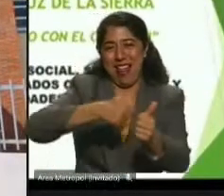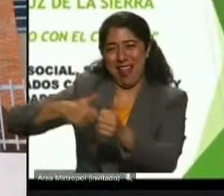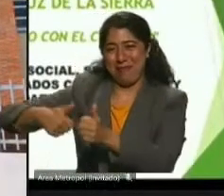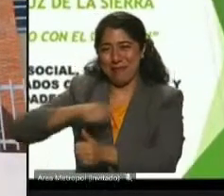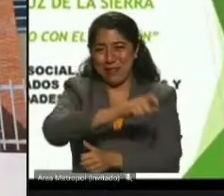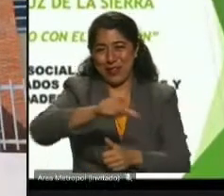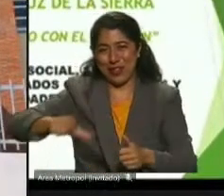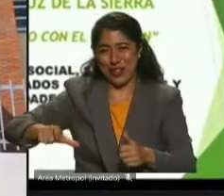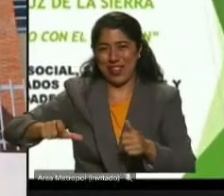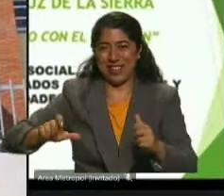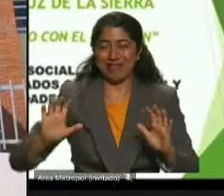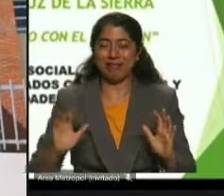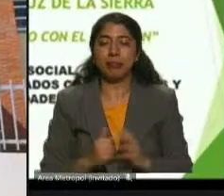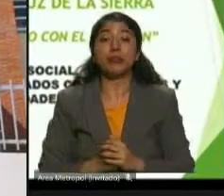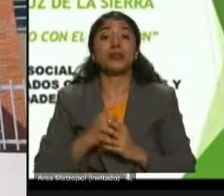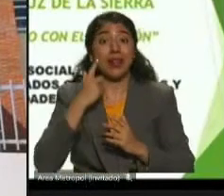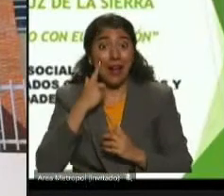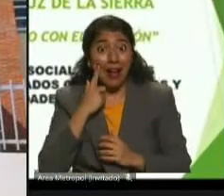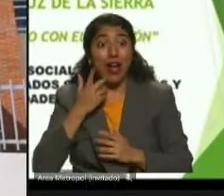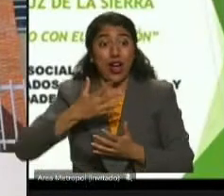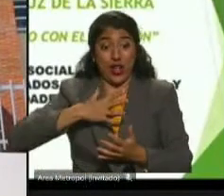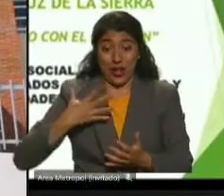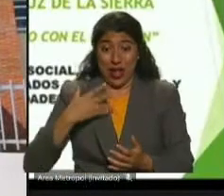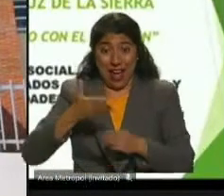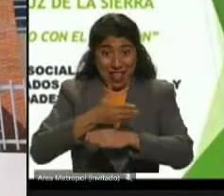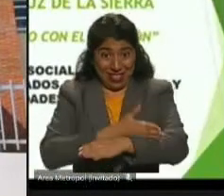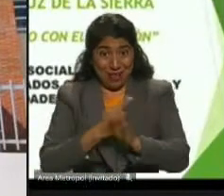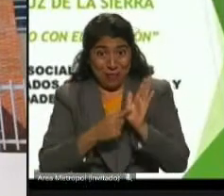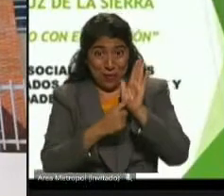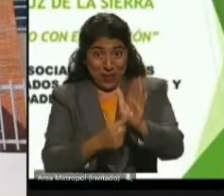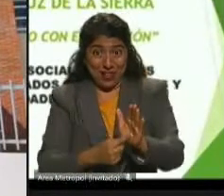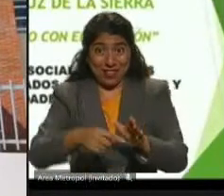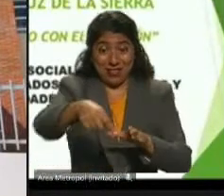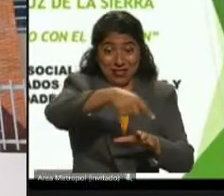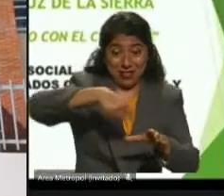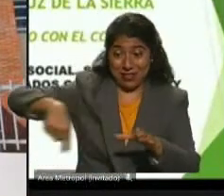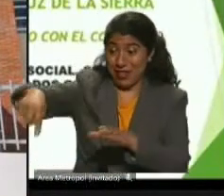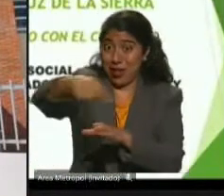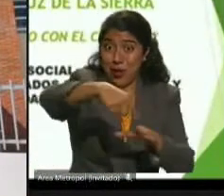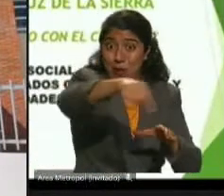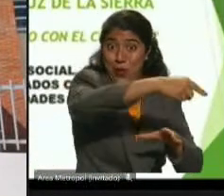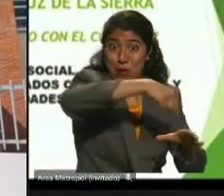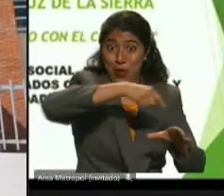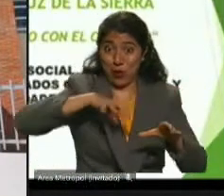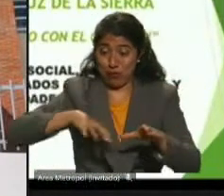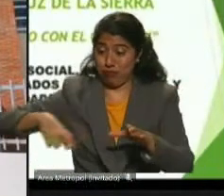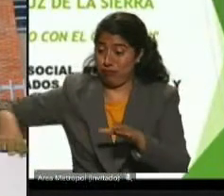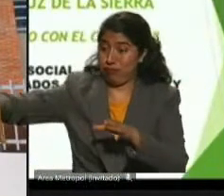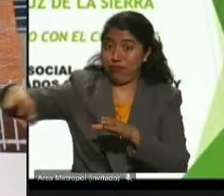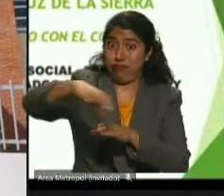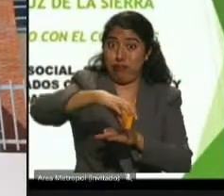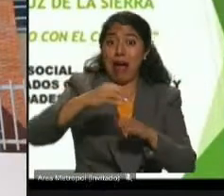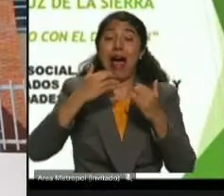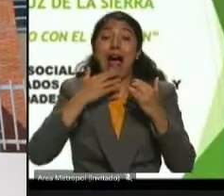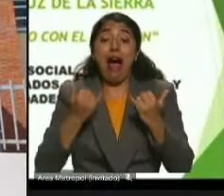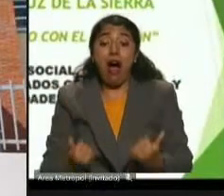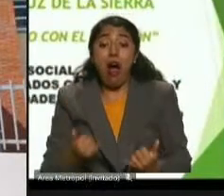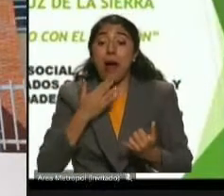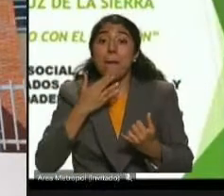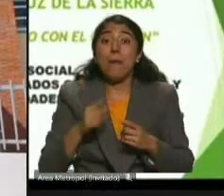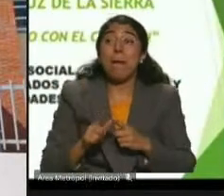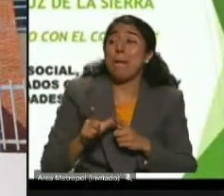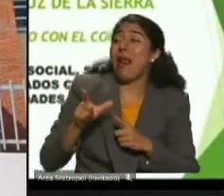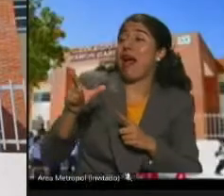concéntrico en anillos y radiales, hoy un niño que vive tanto en el centro como en la perifera, en un doceavo anillo,